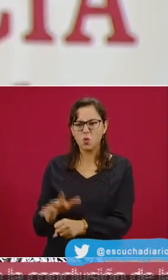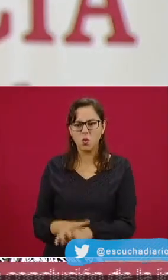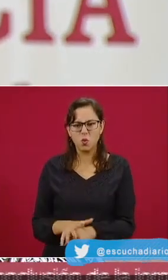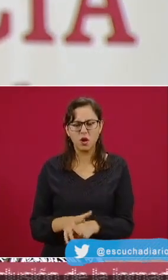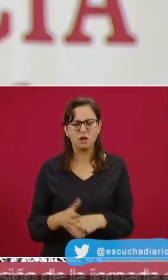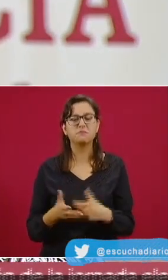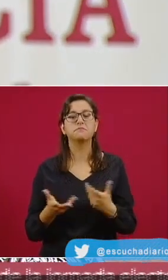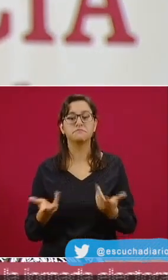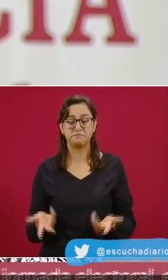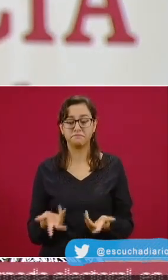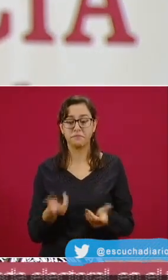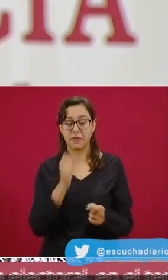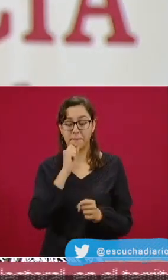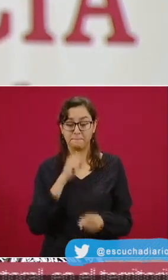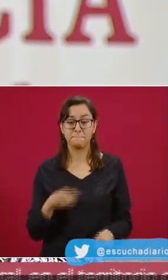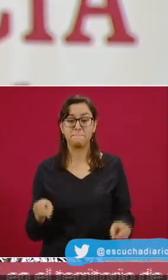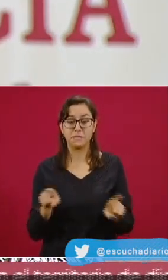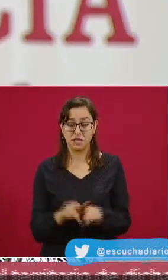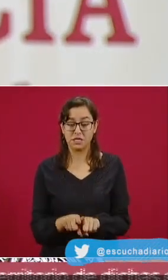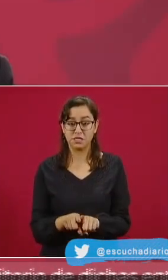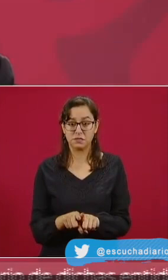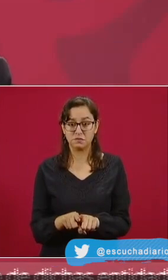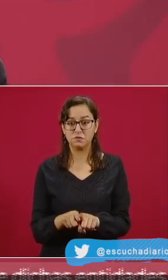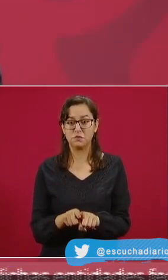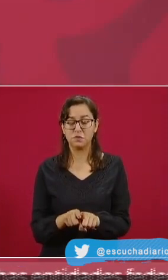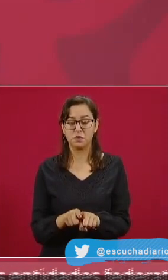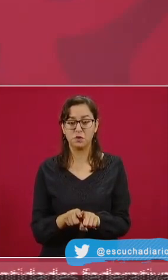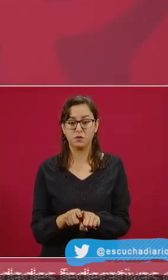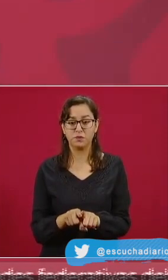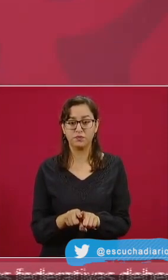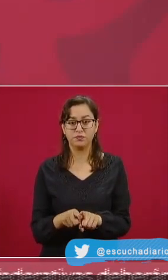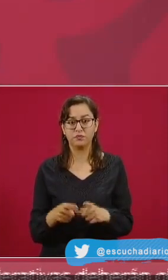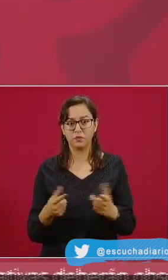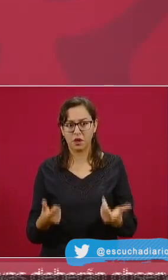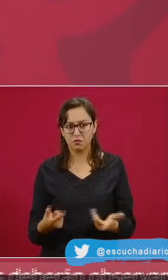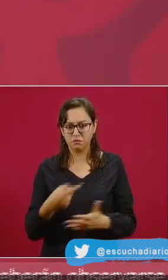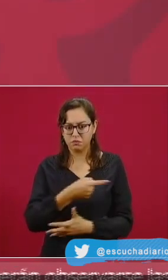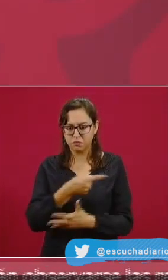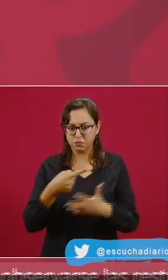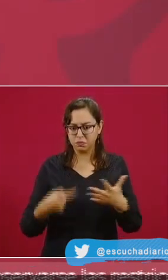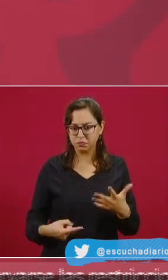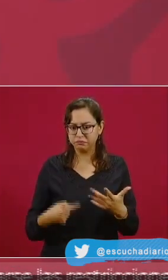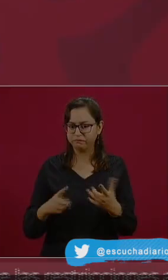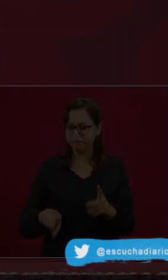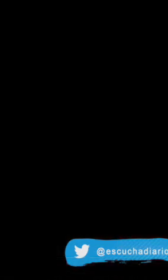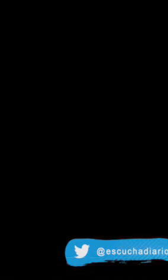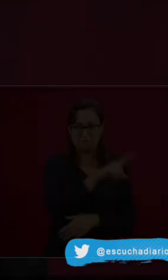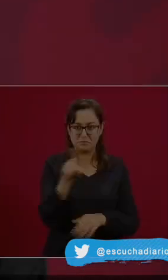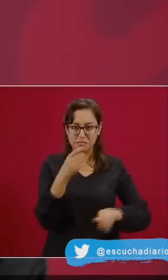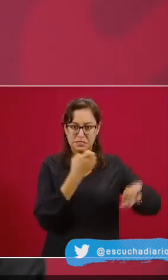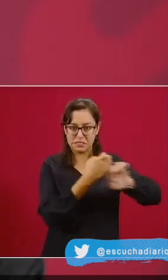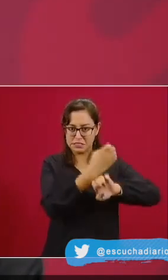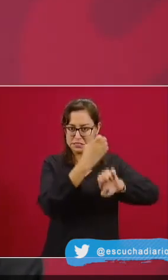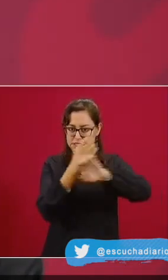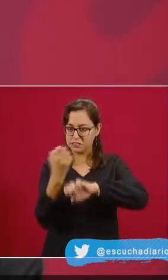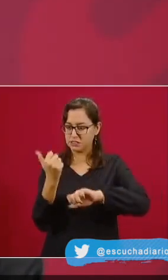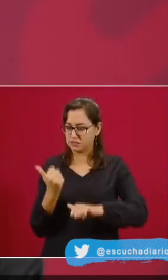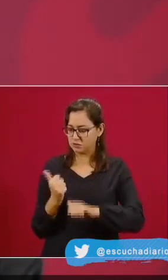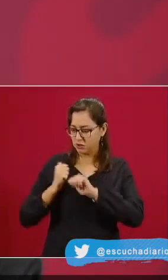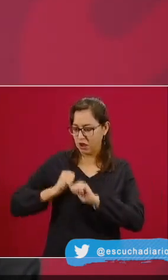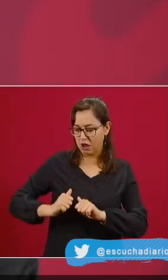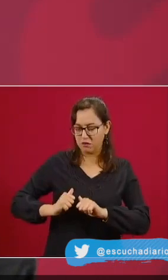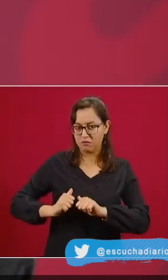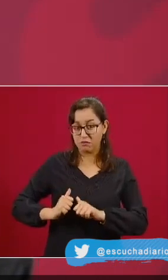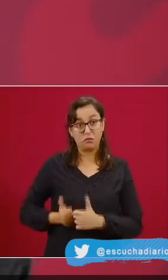causando daños, que deriven en la pérdida de vidas humanas que provoca sufrimiento y dolor a muchas familias mexicanas. Por su parte, Hugo